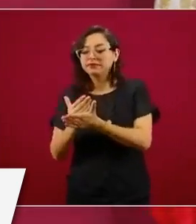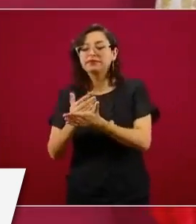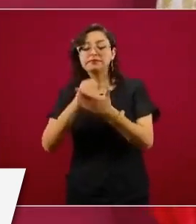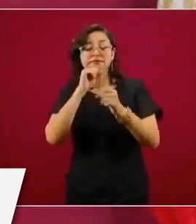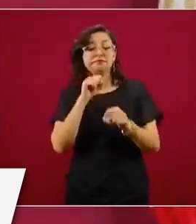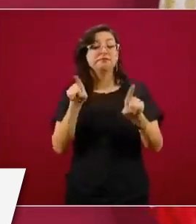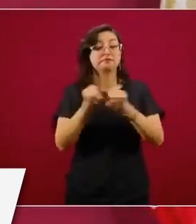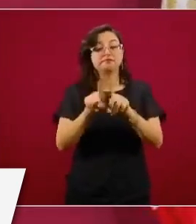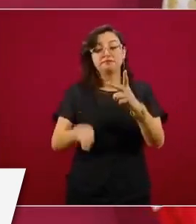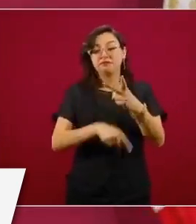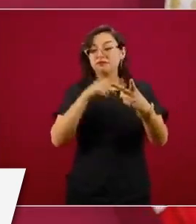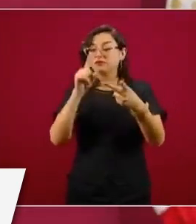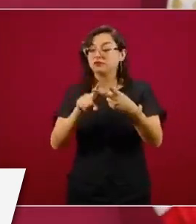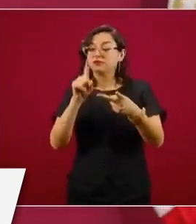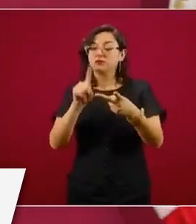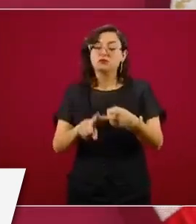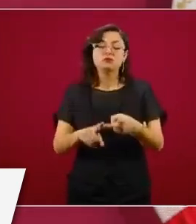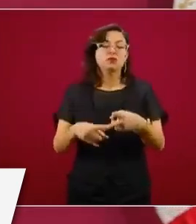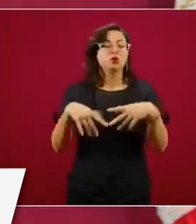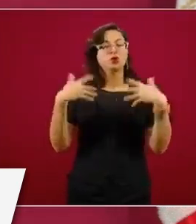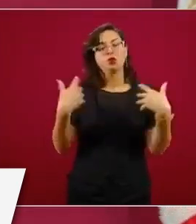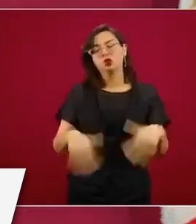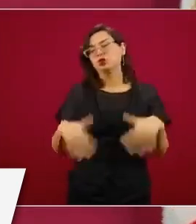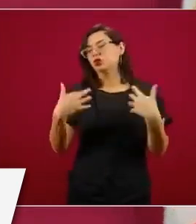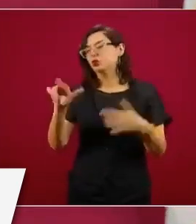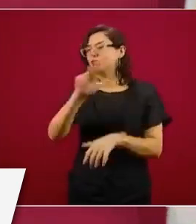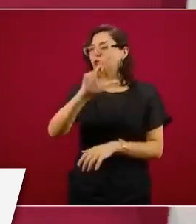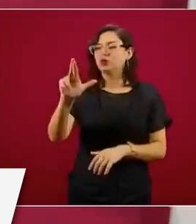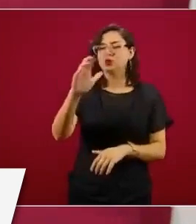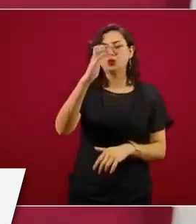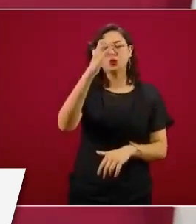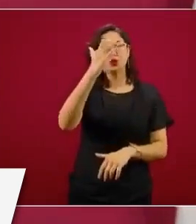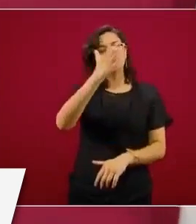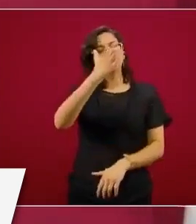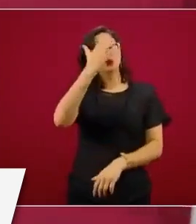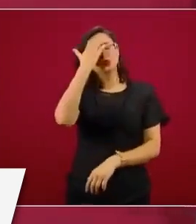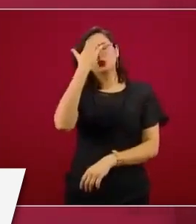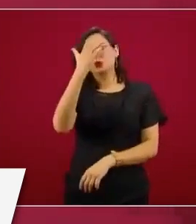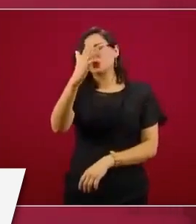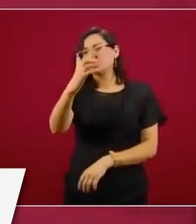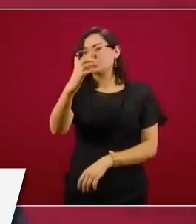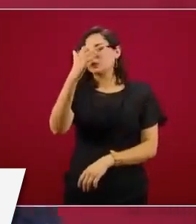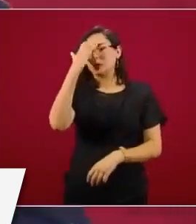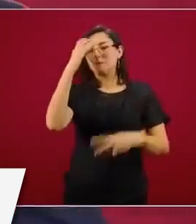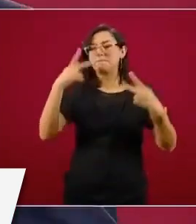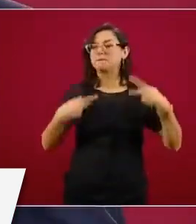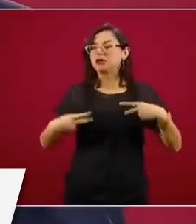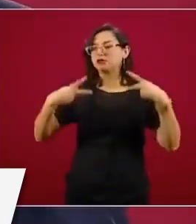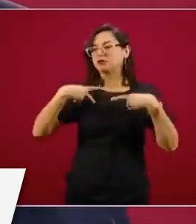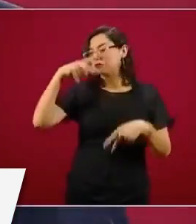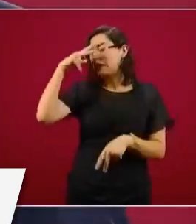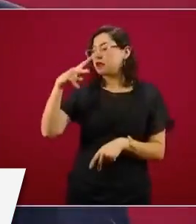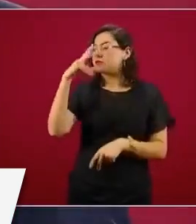reconocerlo, de agradecerlo, hoy en México,